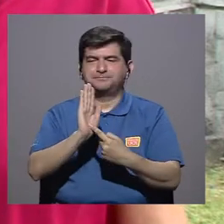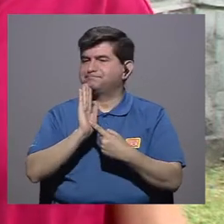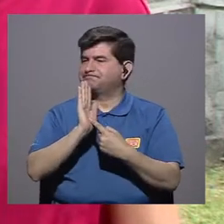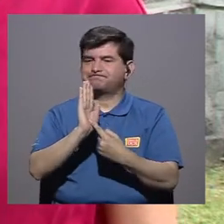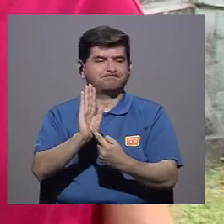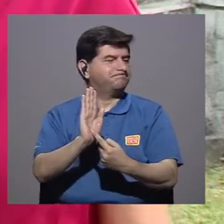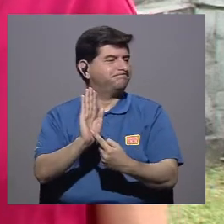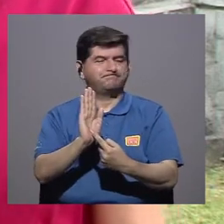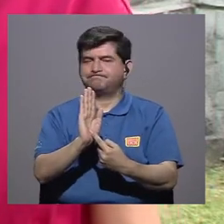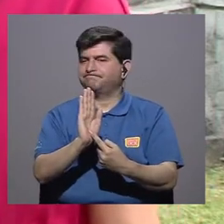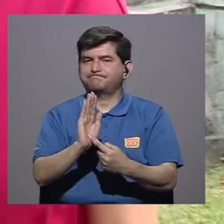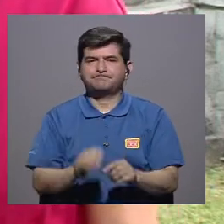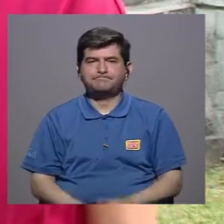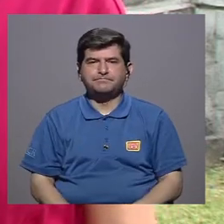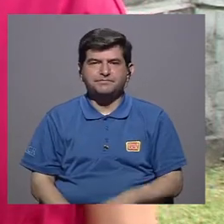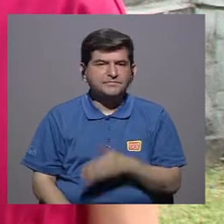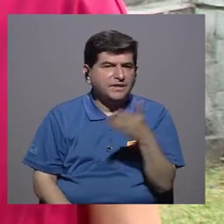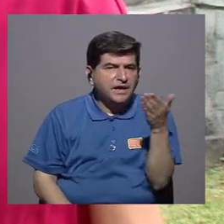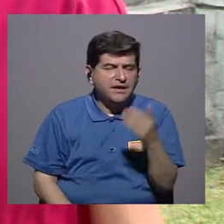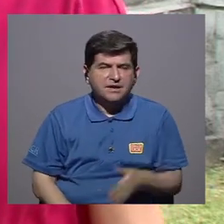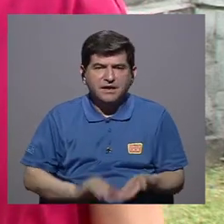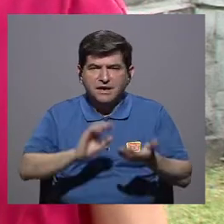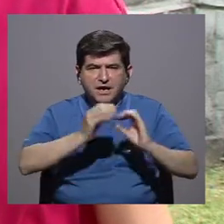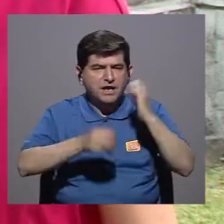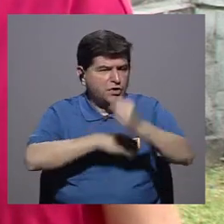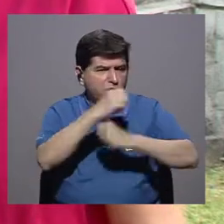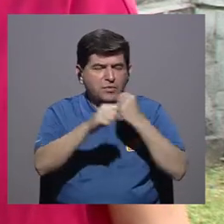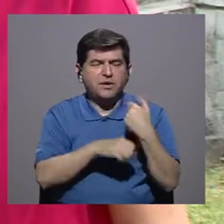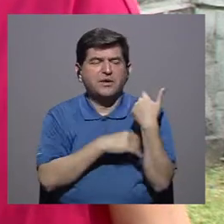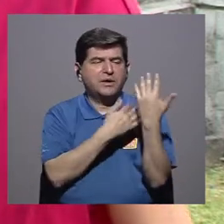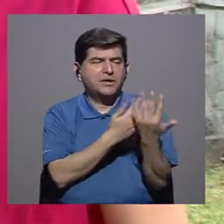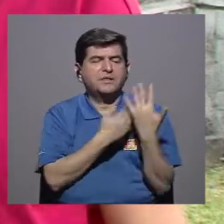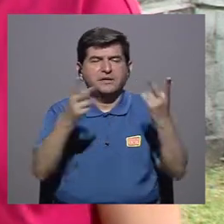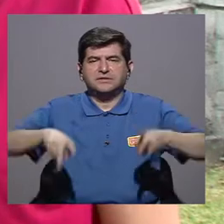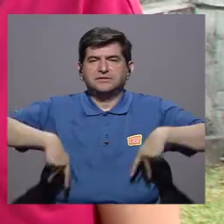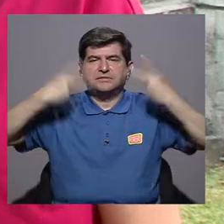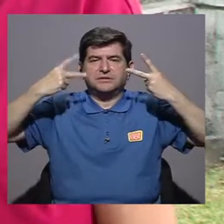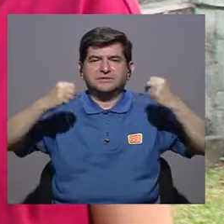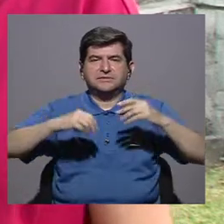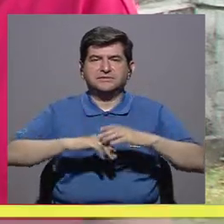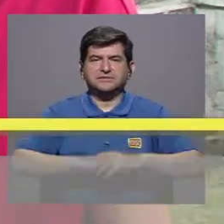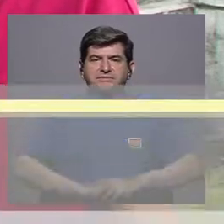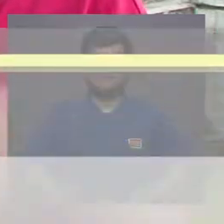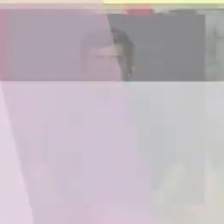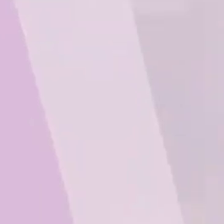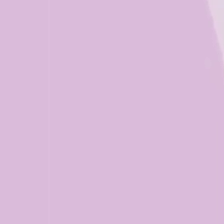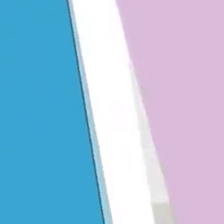se ve reflejado en la cantidad de años que se espera vivir.